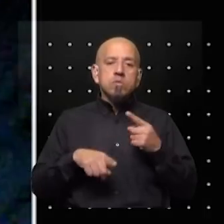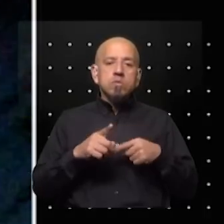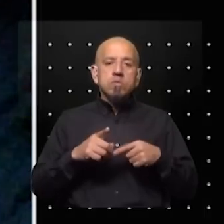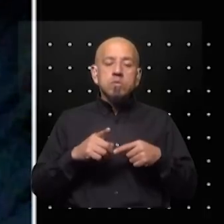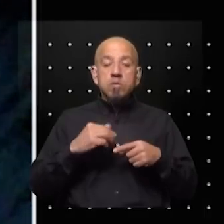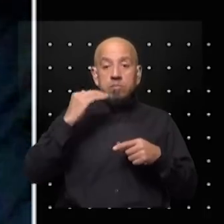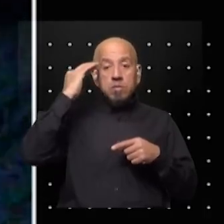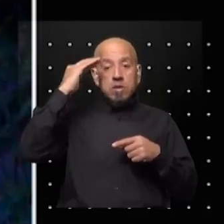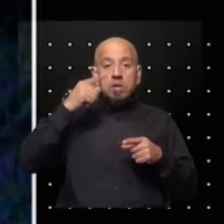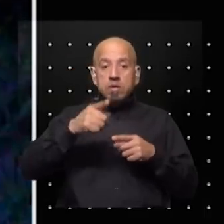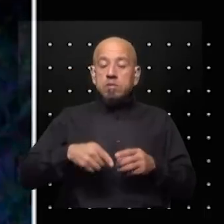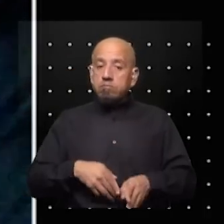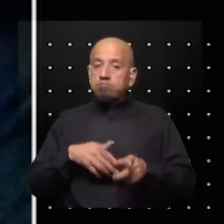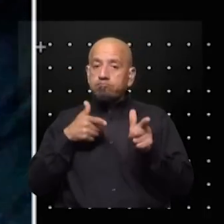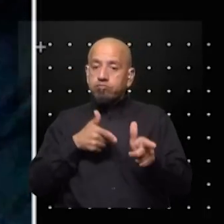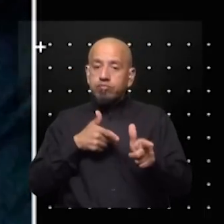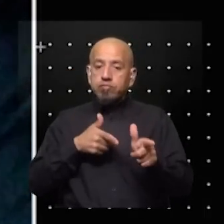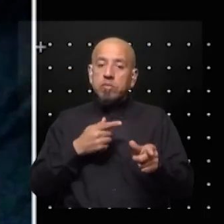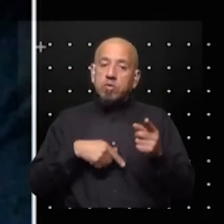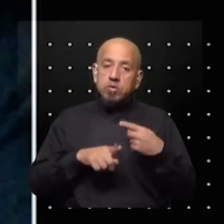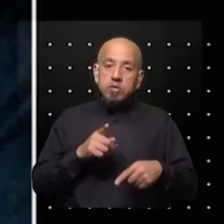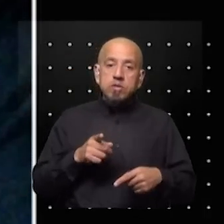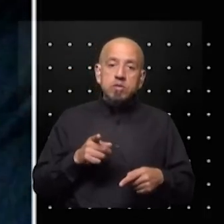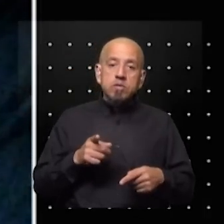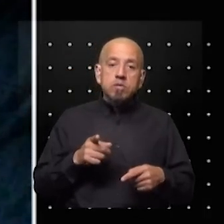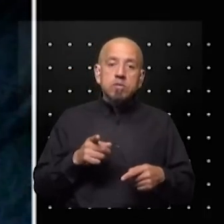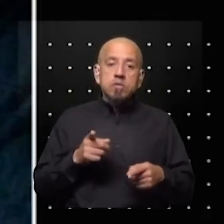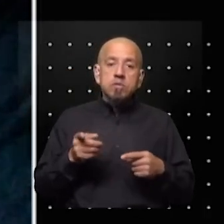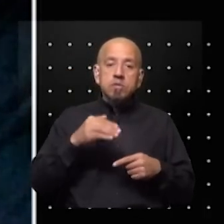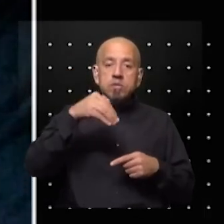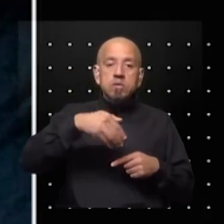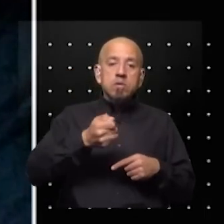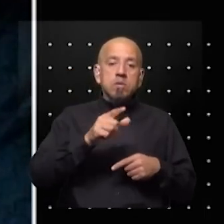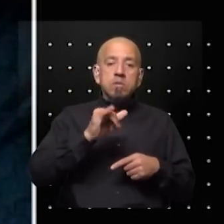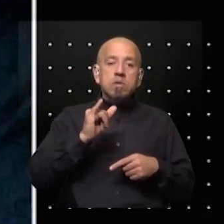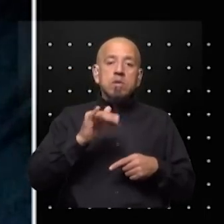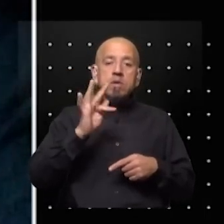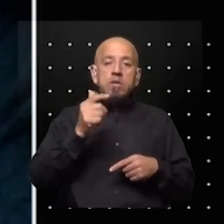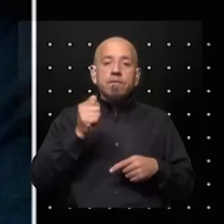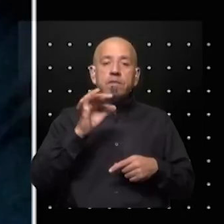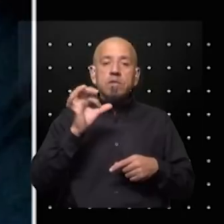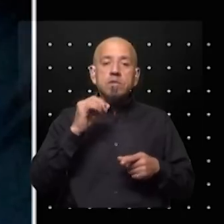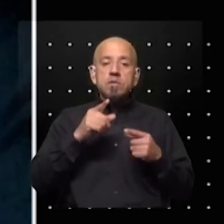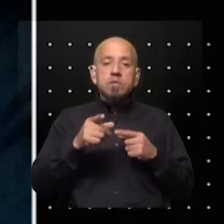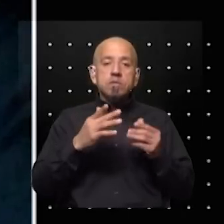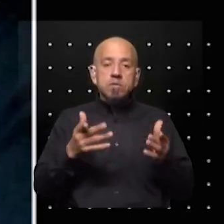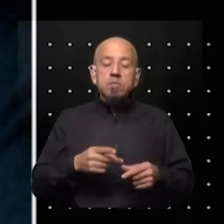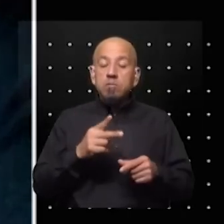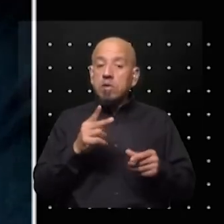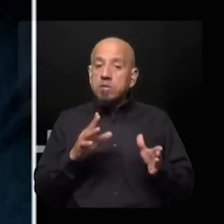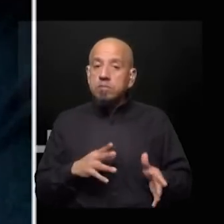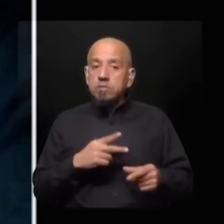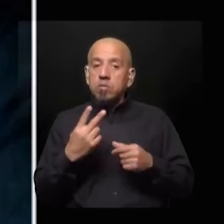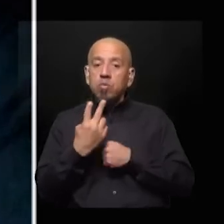y al mismo tiempo que hemos visto que que Mali que Burkina Faso han dicho que se defendería así que